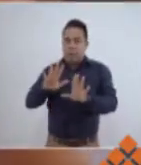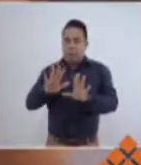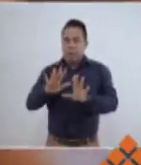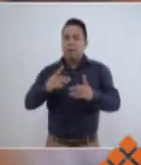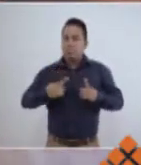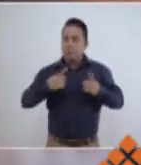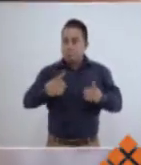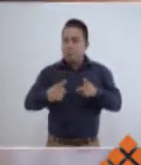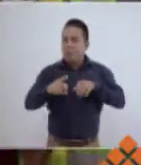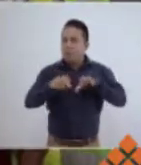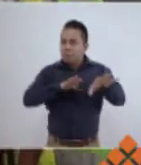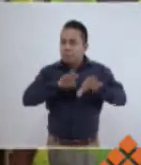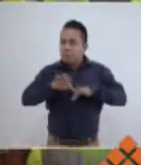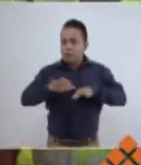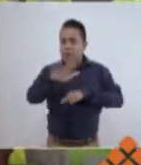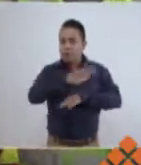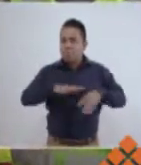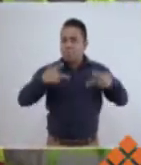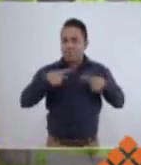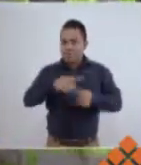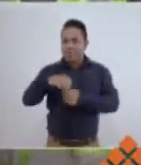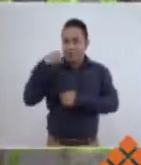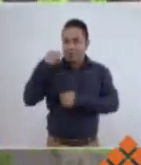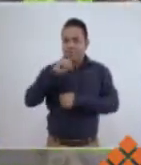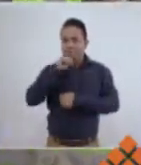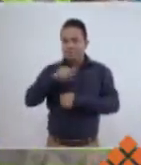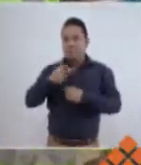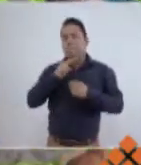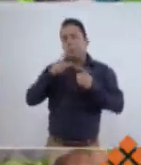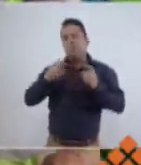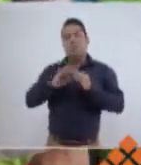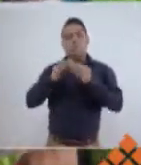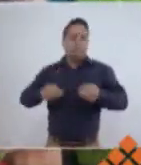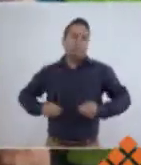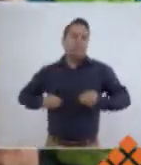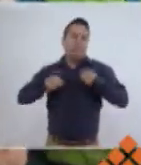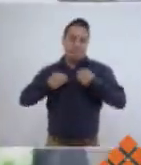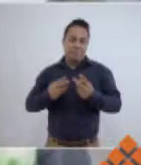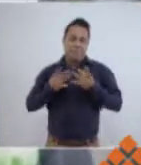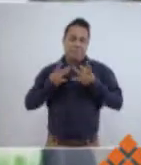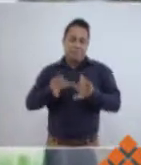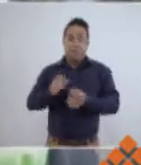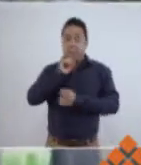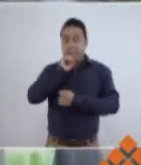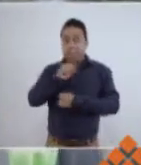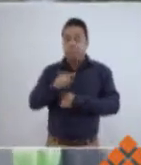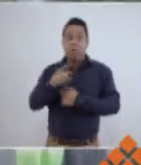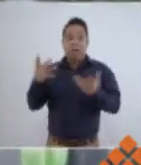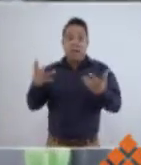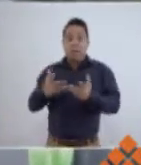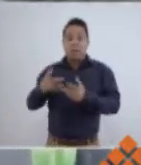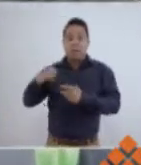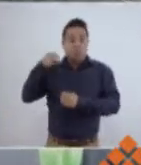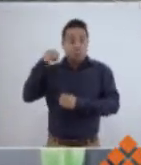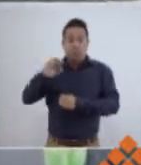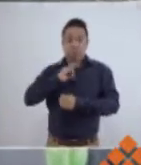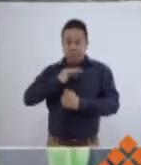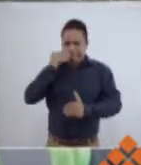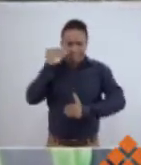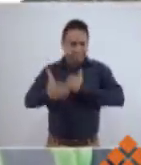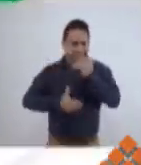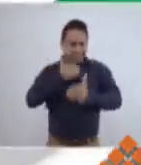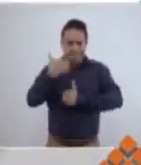genera, primero, empleos oaxaqueños, segundo, calidad de vida y tercero, permite que Oaxaca